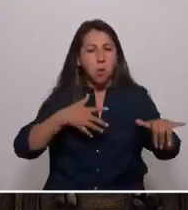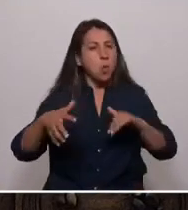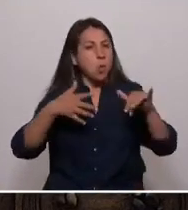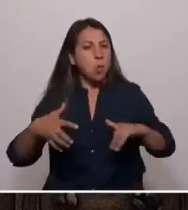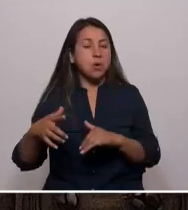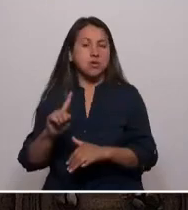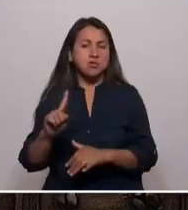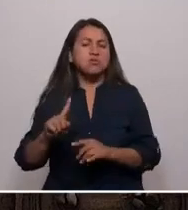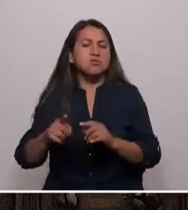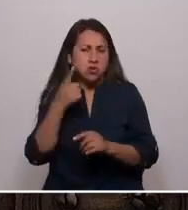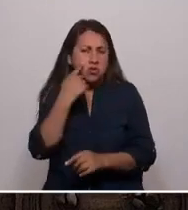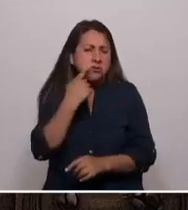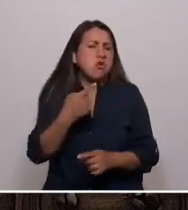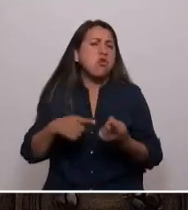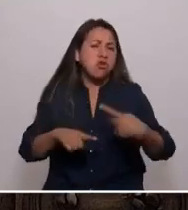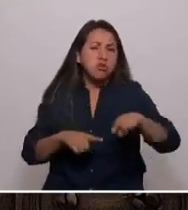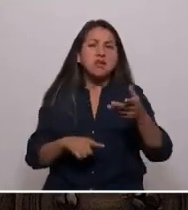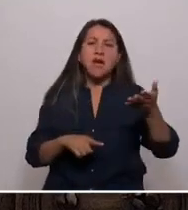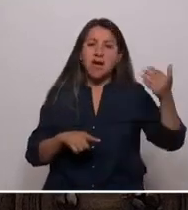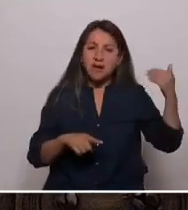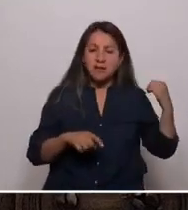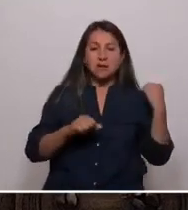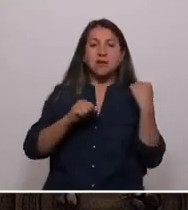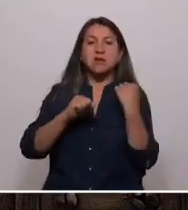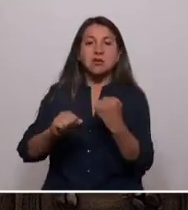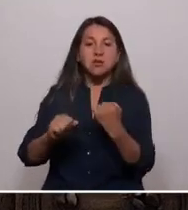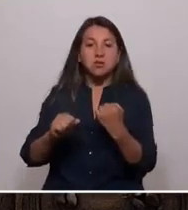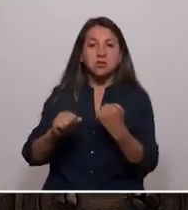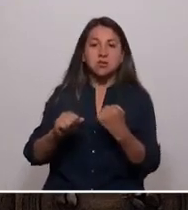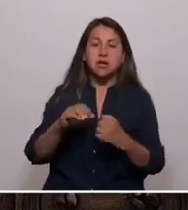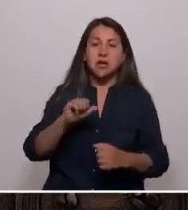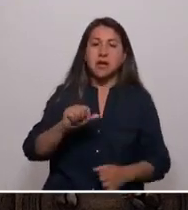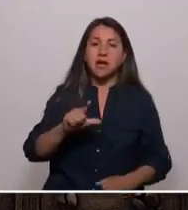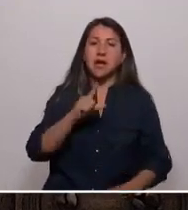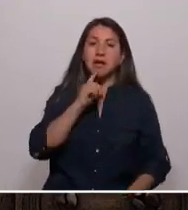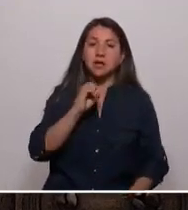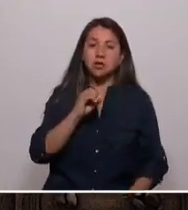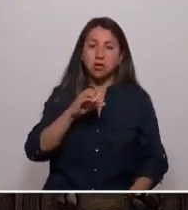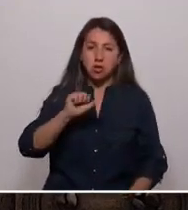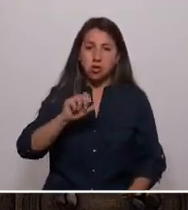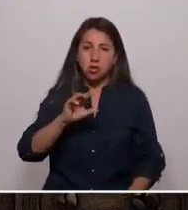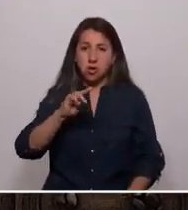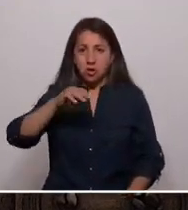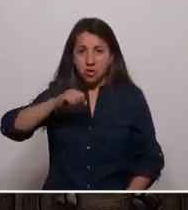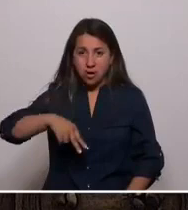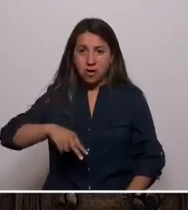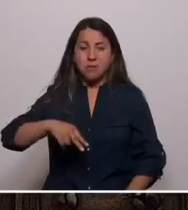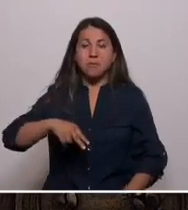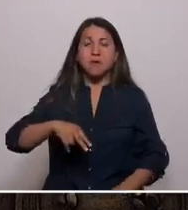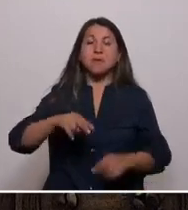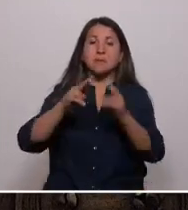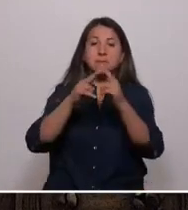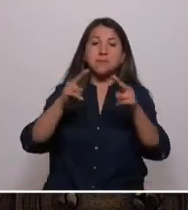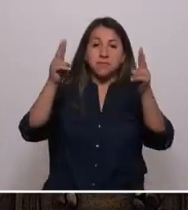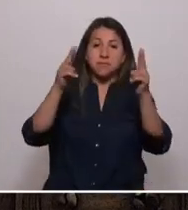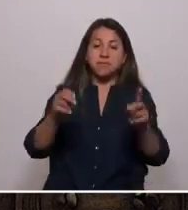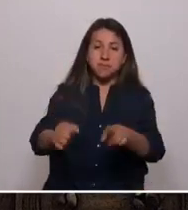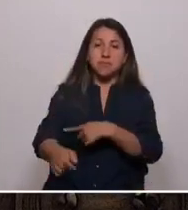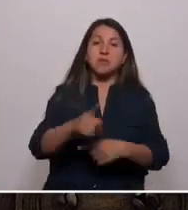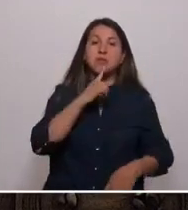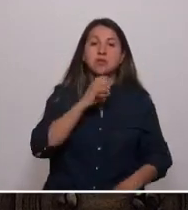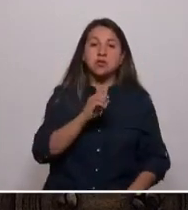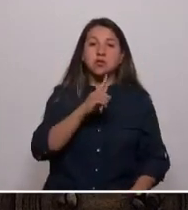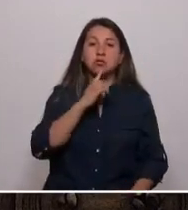luchado, entre otras muchas, contra la minera Pascualama en Alto del Carmen y sus valles, contra la termoeléctrica Castilla en Totoral y sus